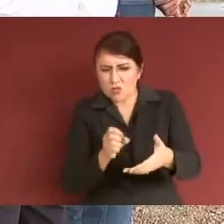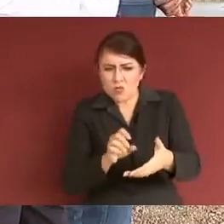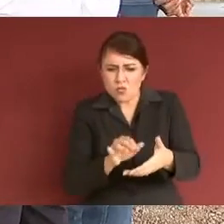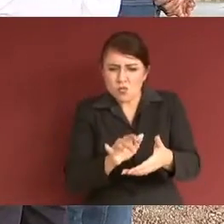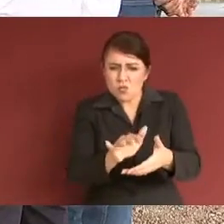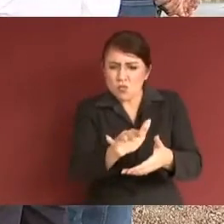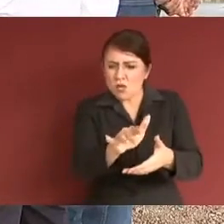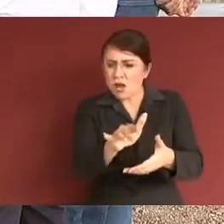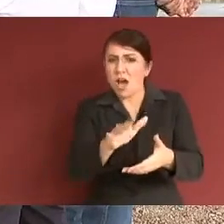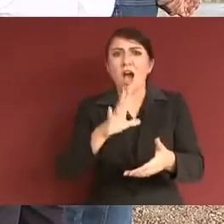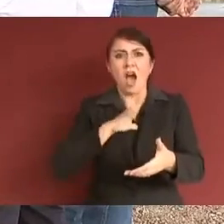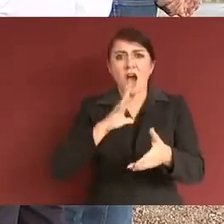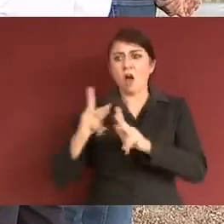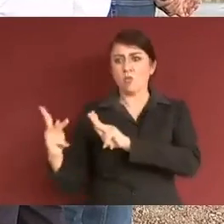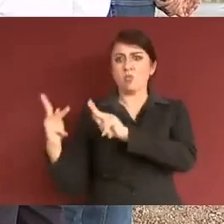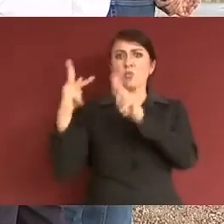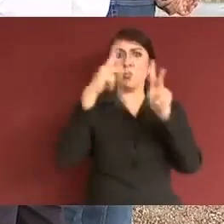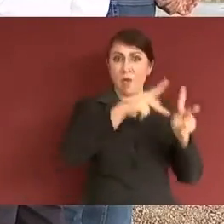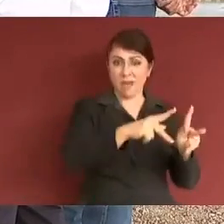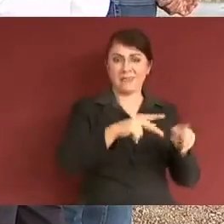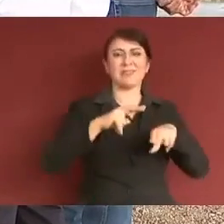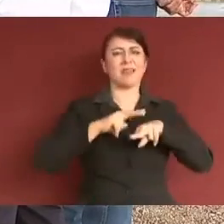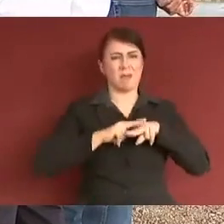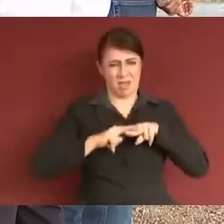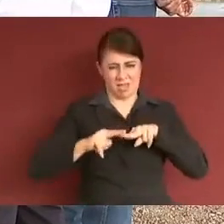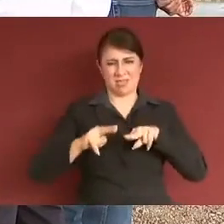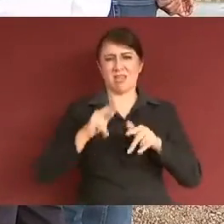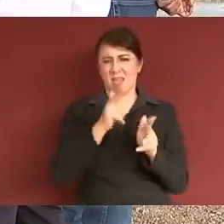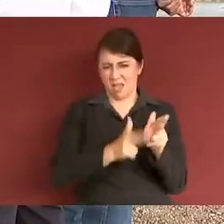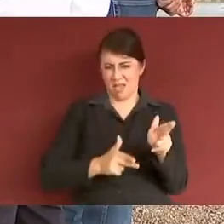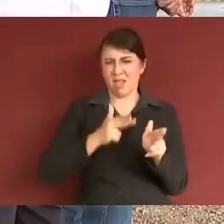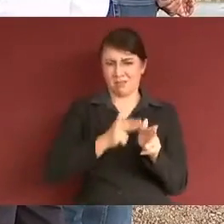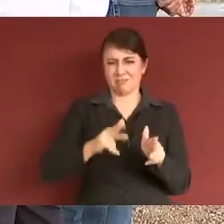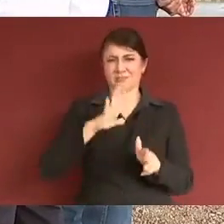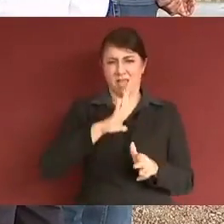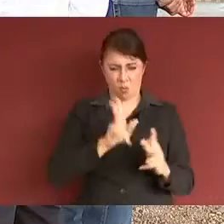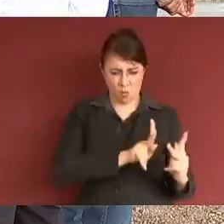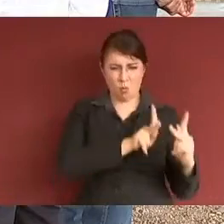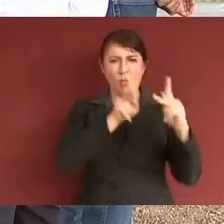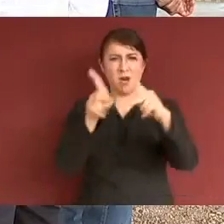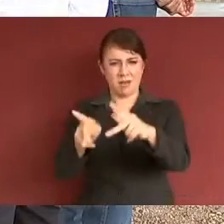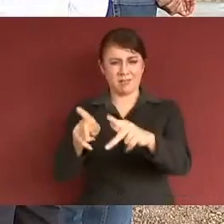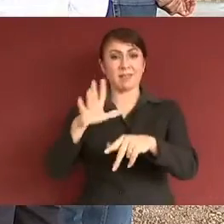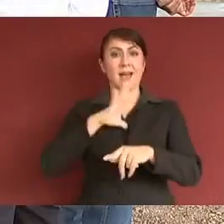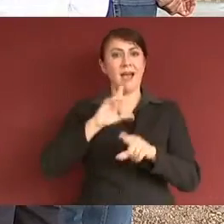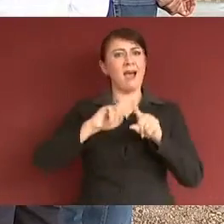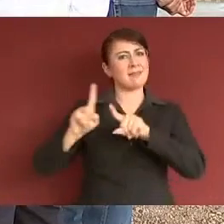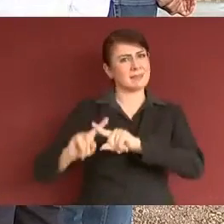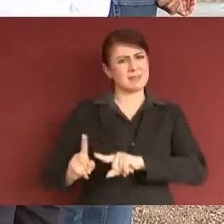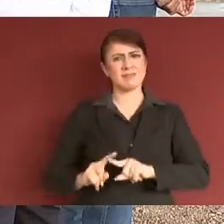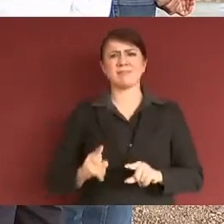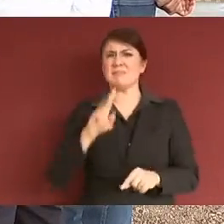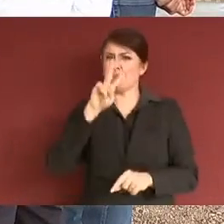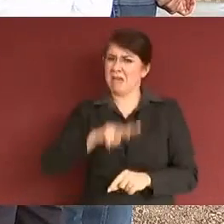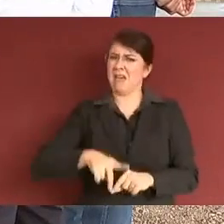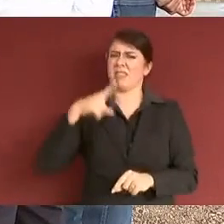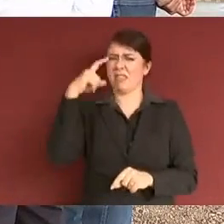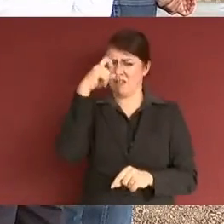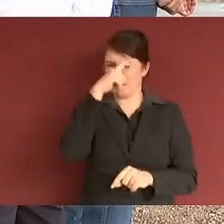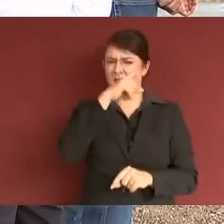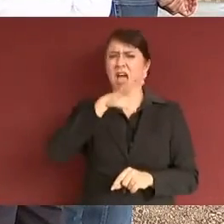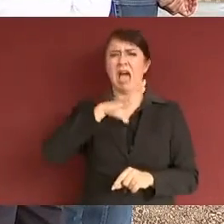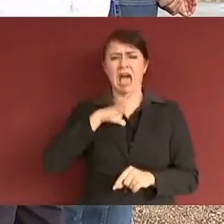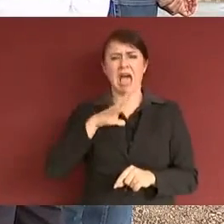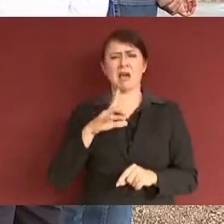Se hizo un puente para tren. También se hizo obras que son sumamente complejas. Tomas laterales, represas radiales,